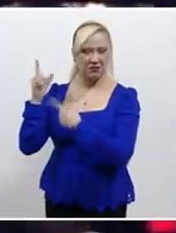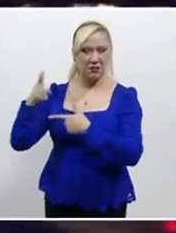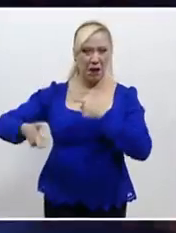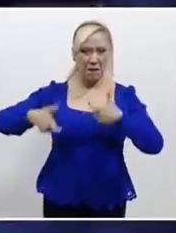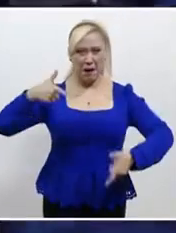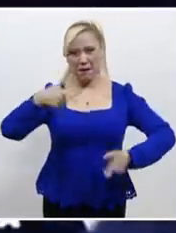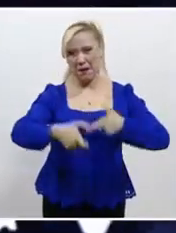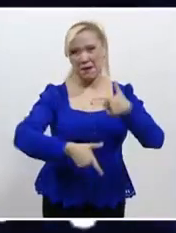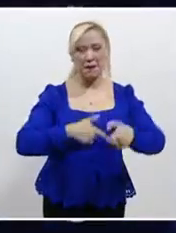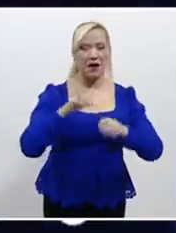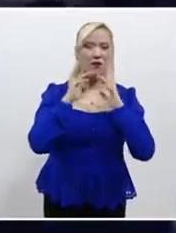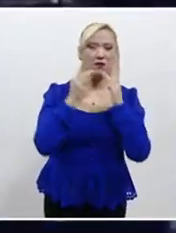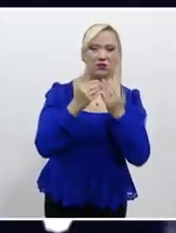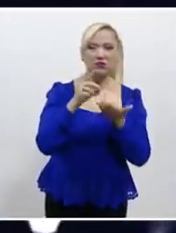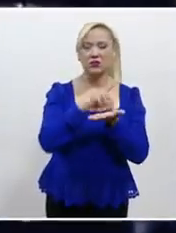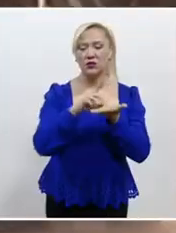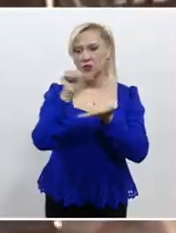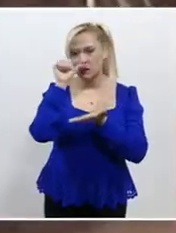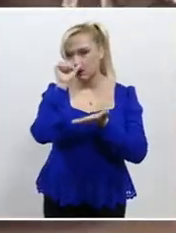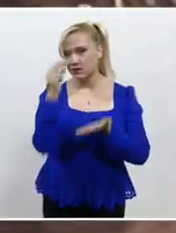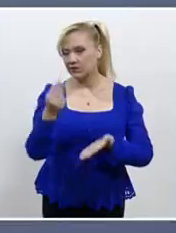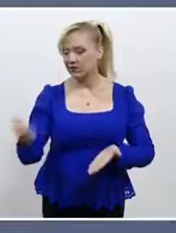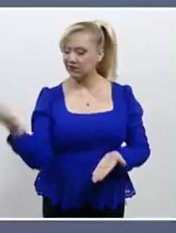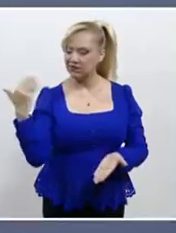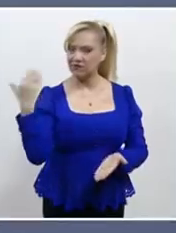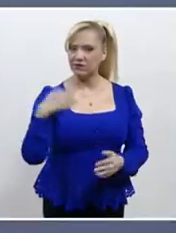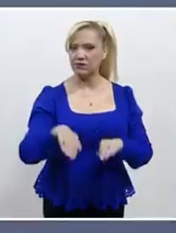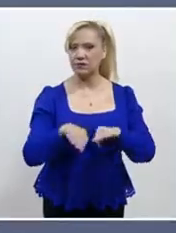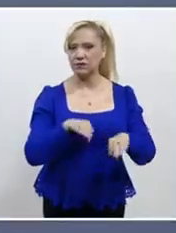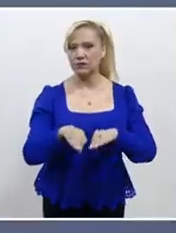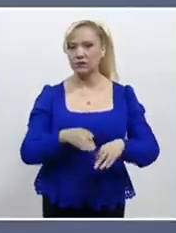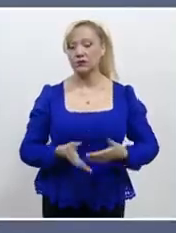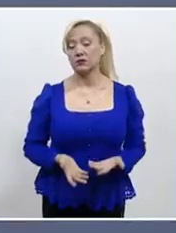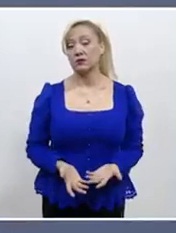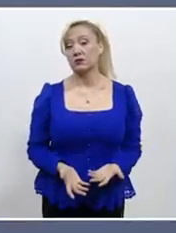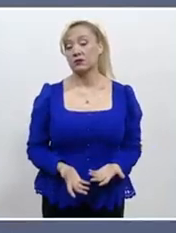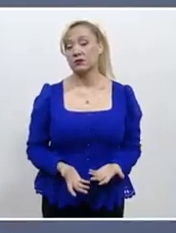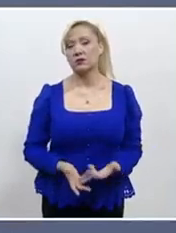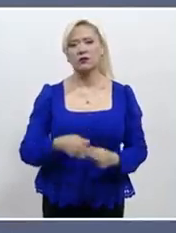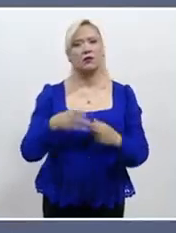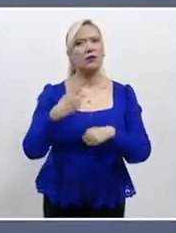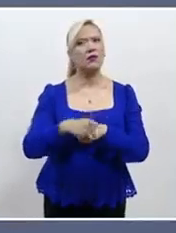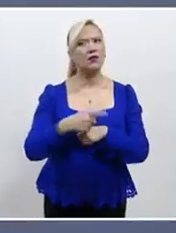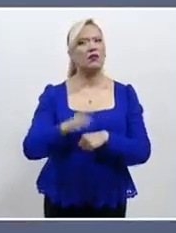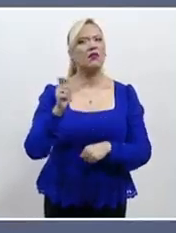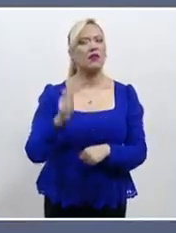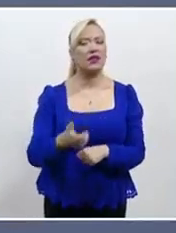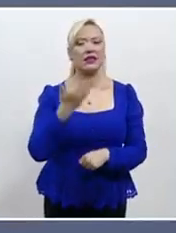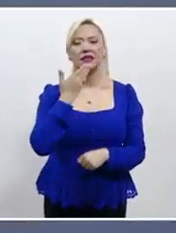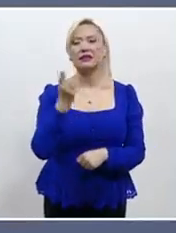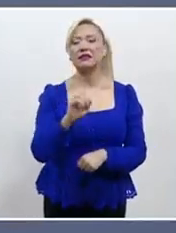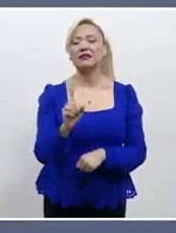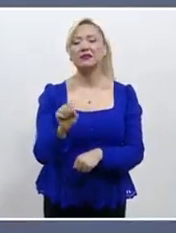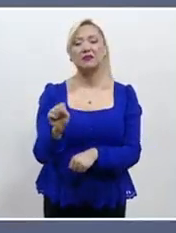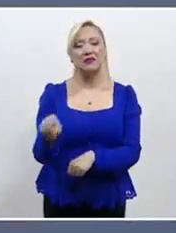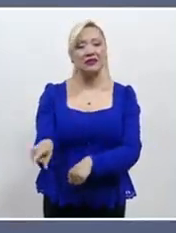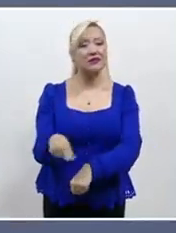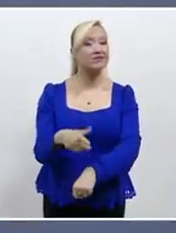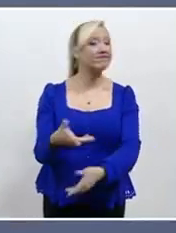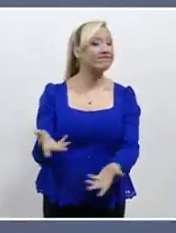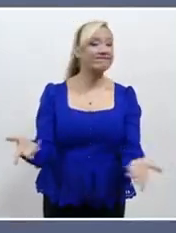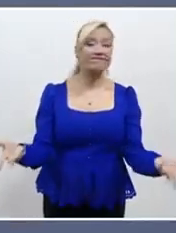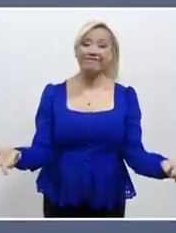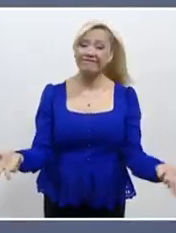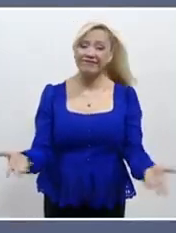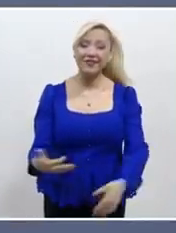delincuencia organizada necesita mano de obra. Tenemos que dentro de los factores de riesgo, por ejemplo en los vínculos sociales, es muy